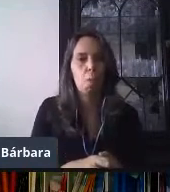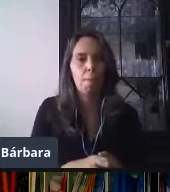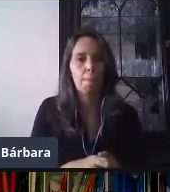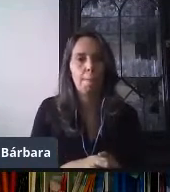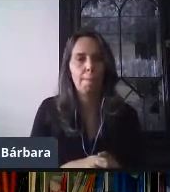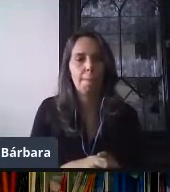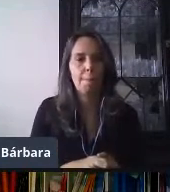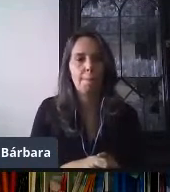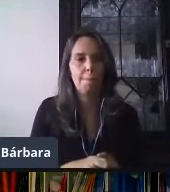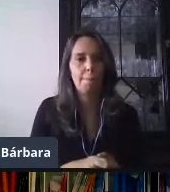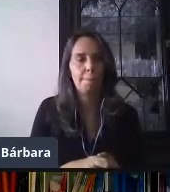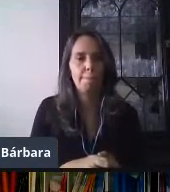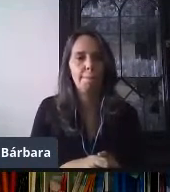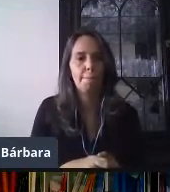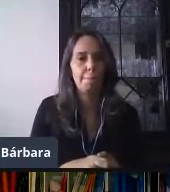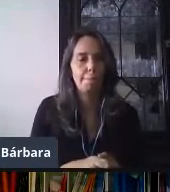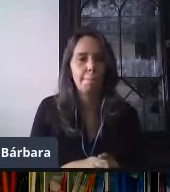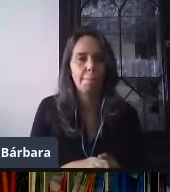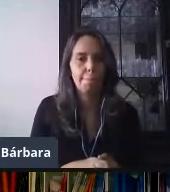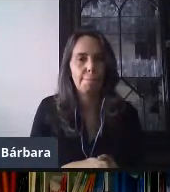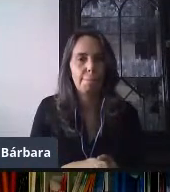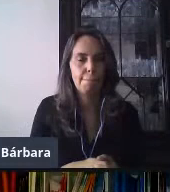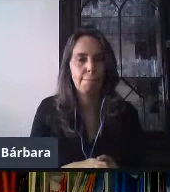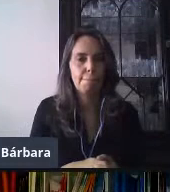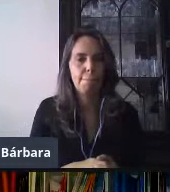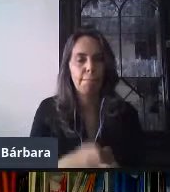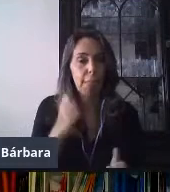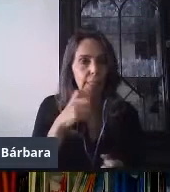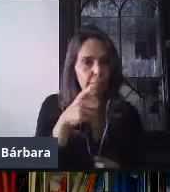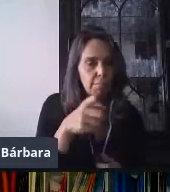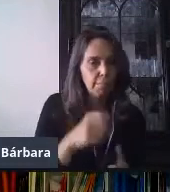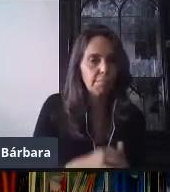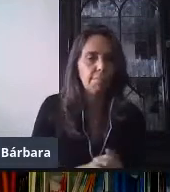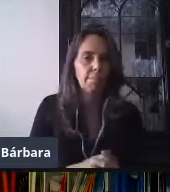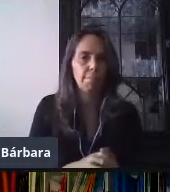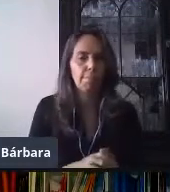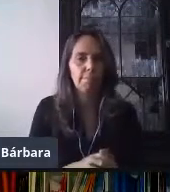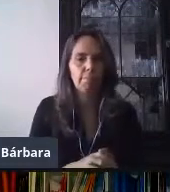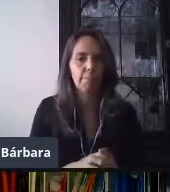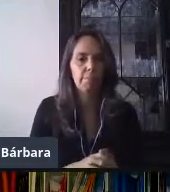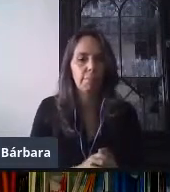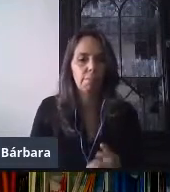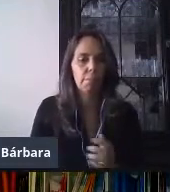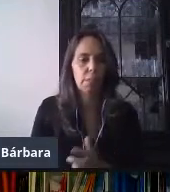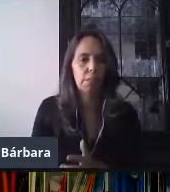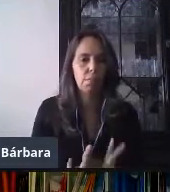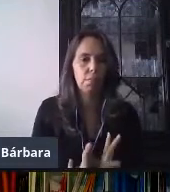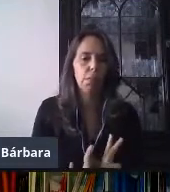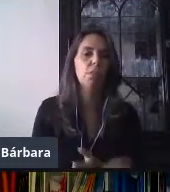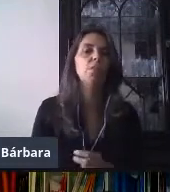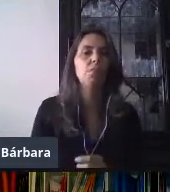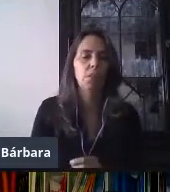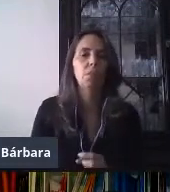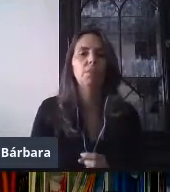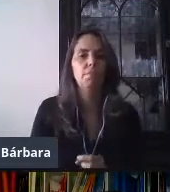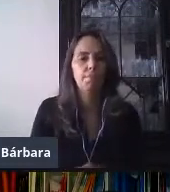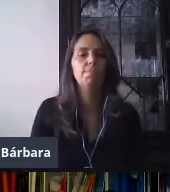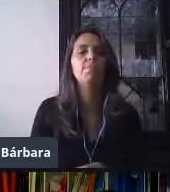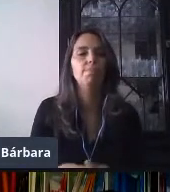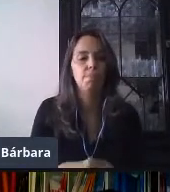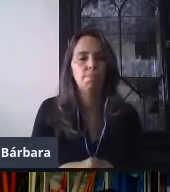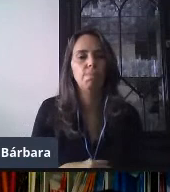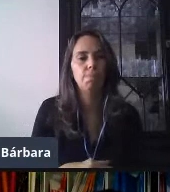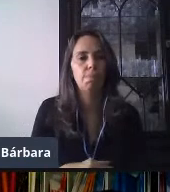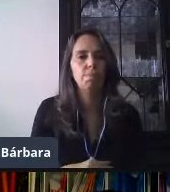webinar 4. Ya estamos en el 4. Nos va a dar mucho gusto, maestros, maestros, que se puedan ir registrando. gg.gg